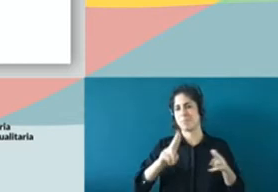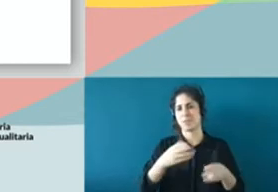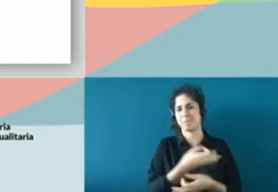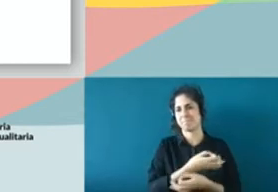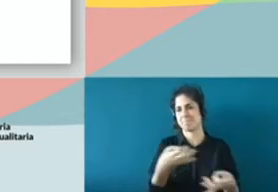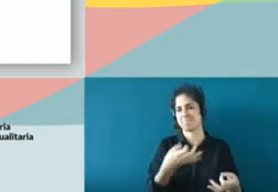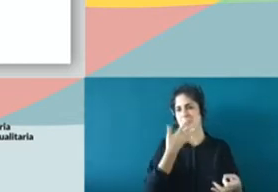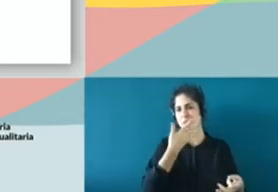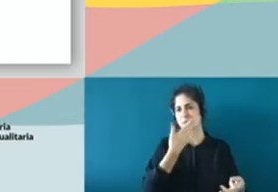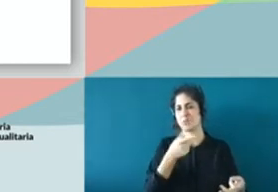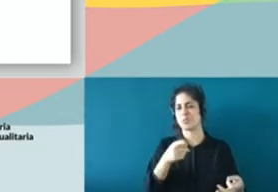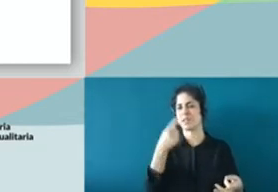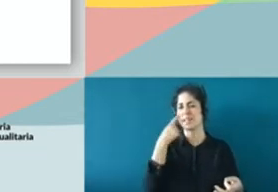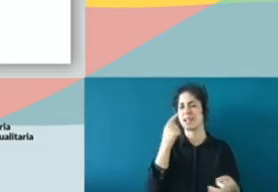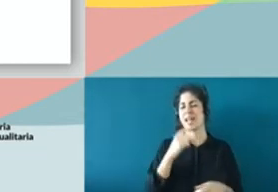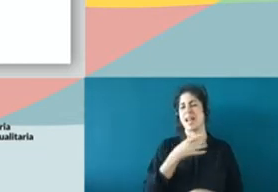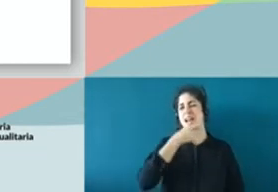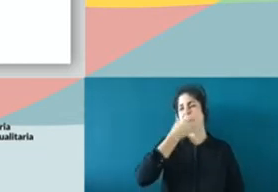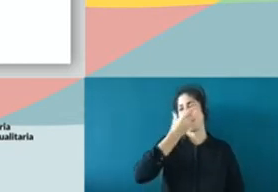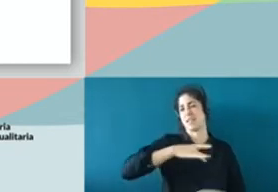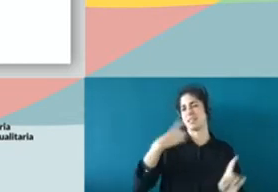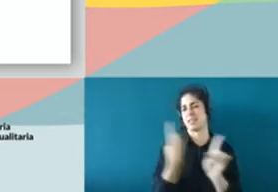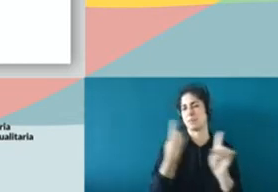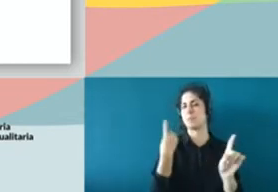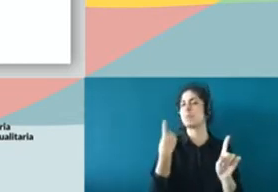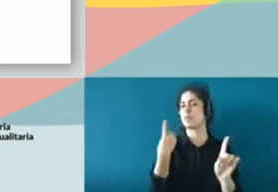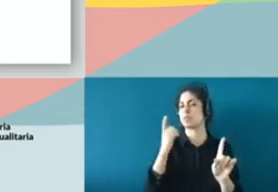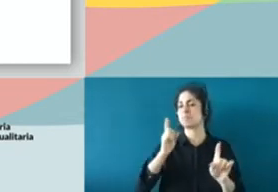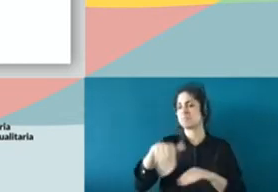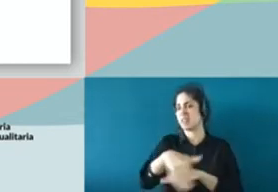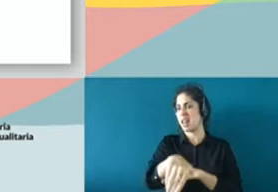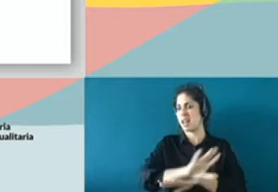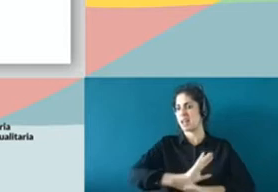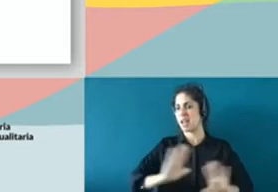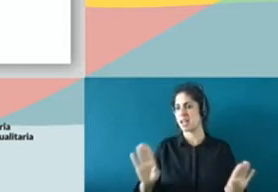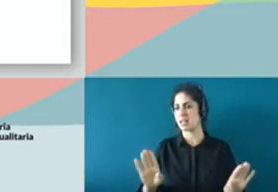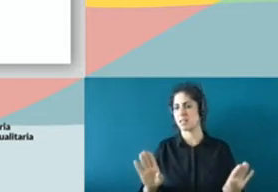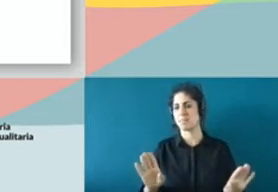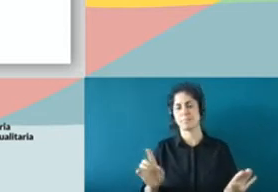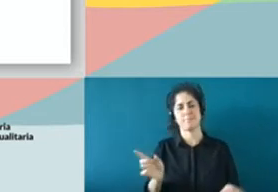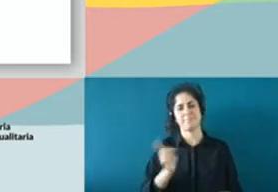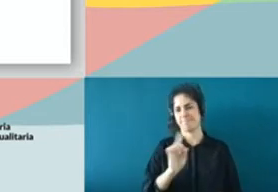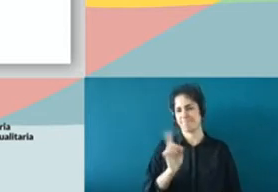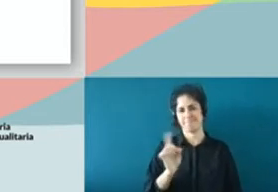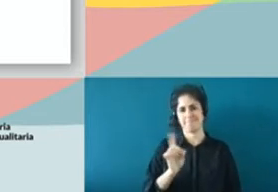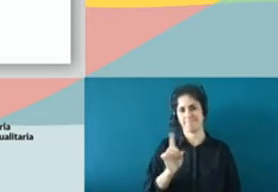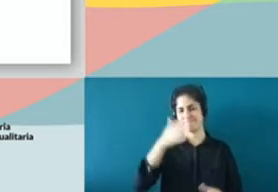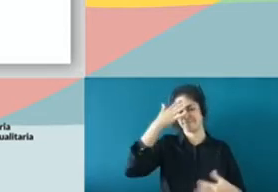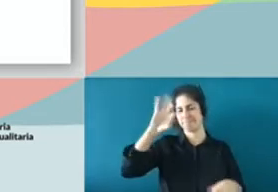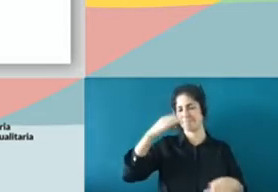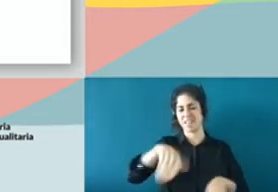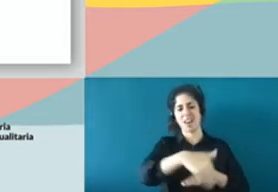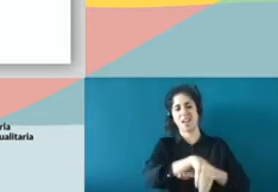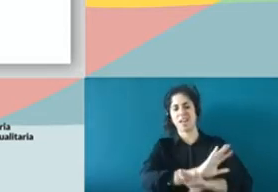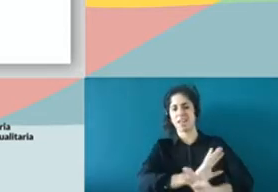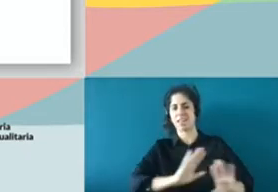si el racismo solo existe en la calle. Evidentemente no, no solamente existe en la calle. Hay